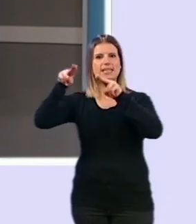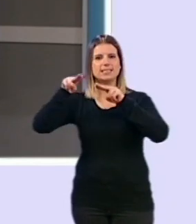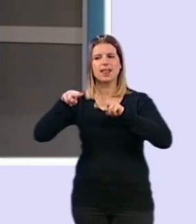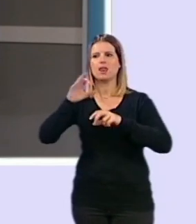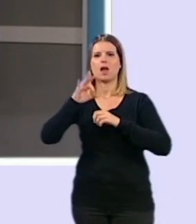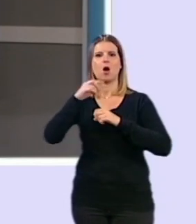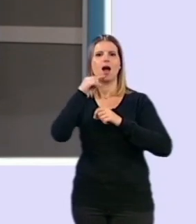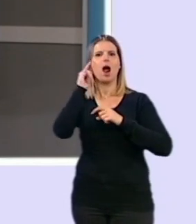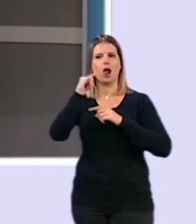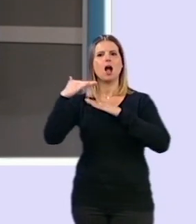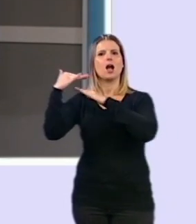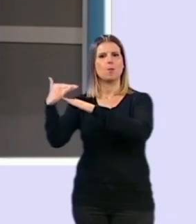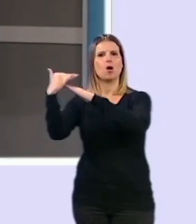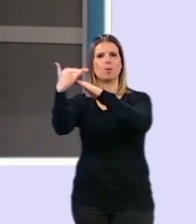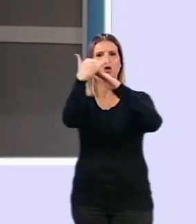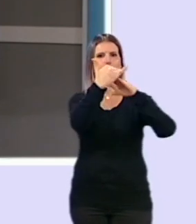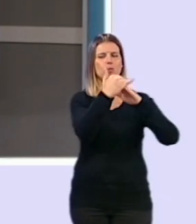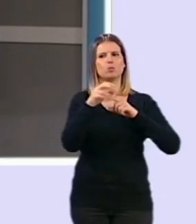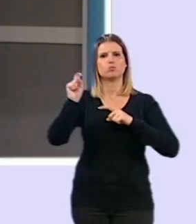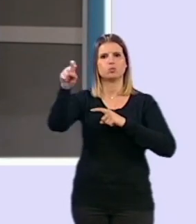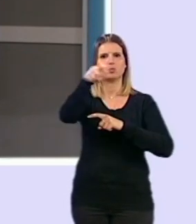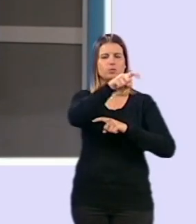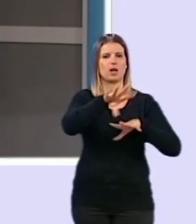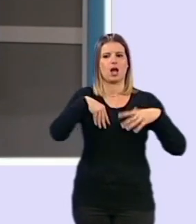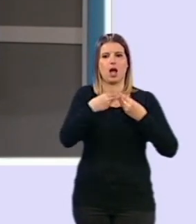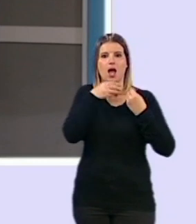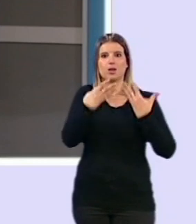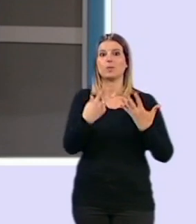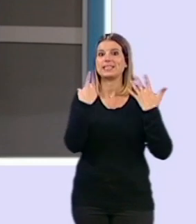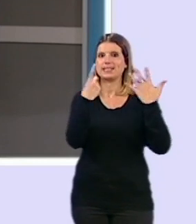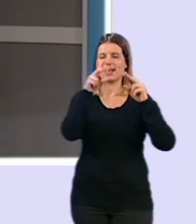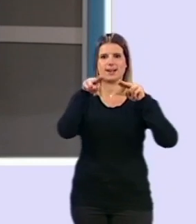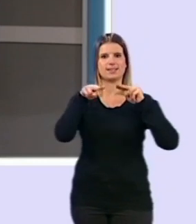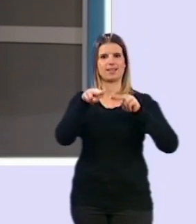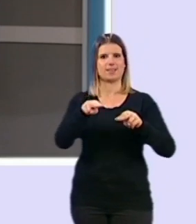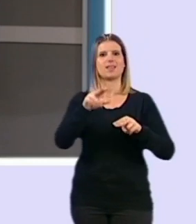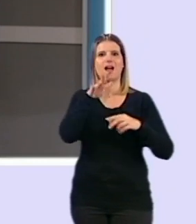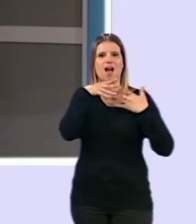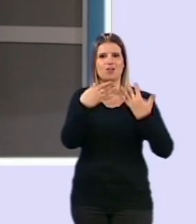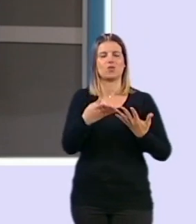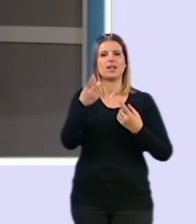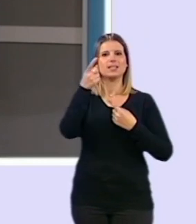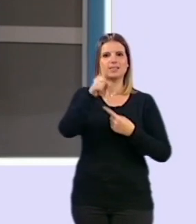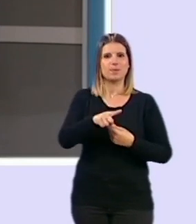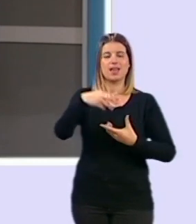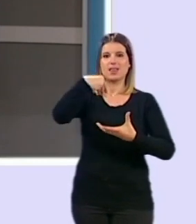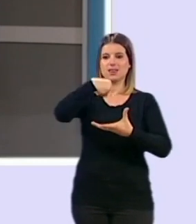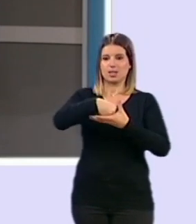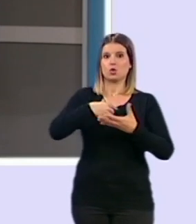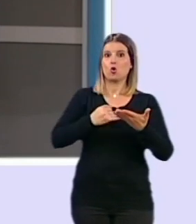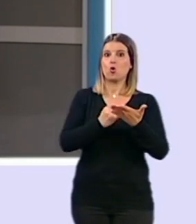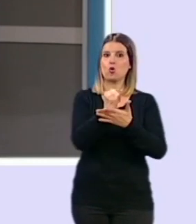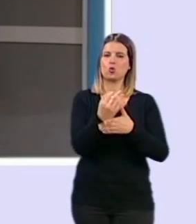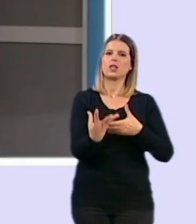problema especial, que son actualmente seis las que tenemos en la ruta, incluso también lo hemos metido dentro de esta ruta